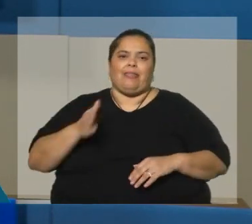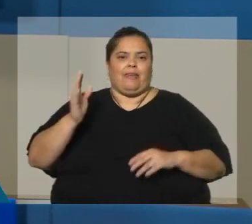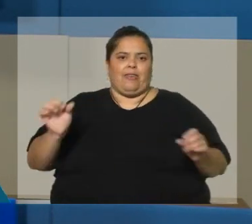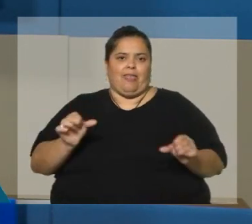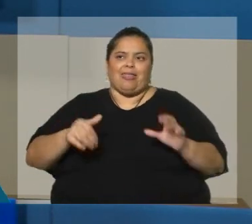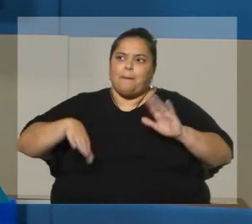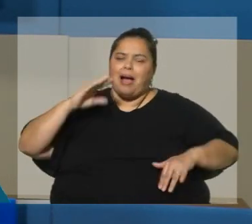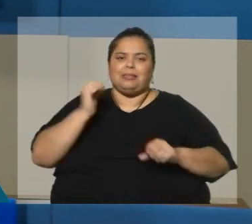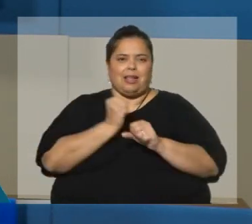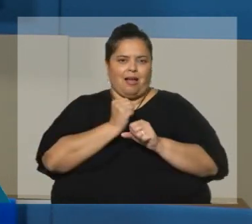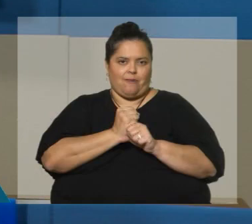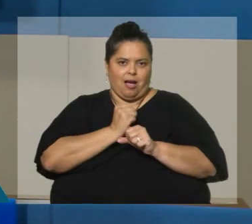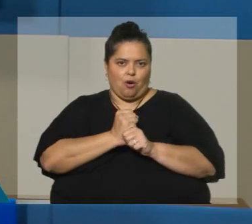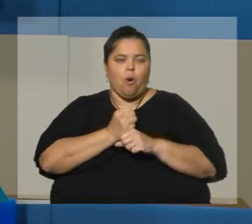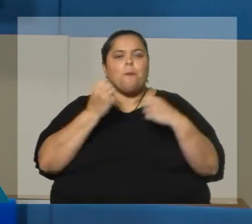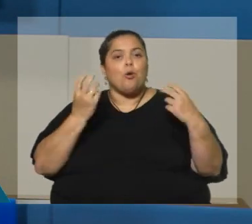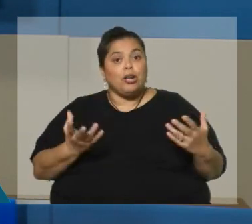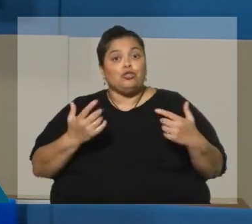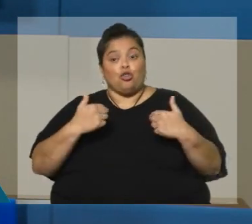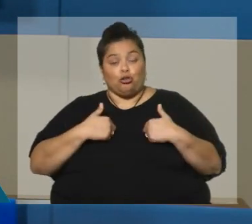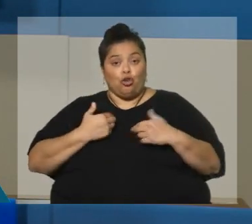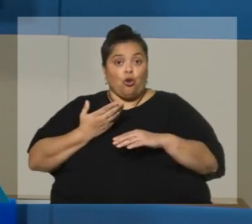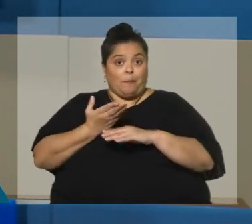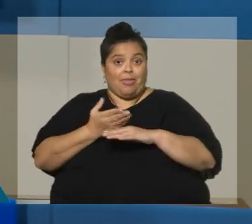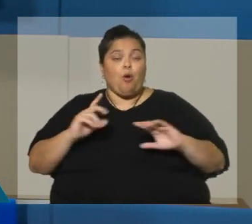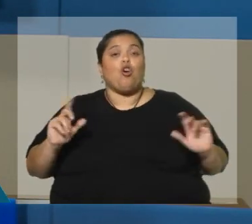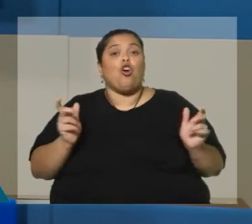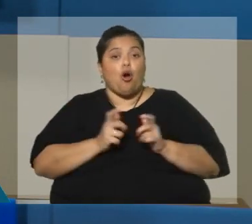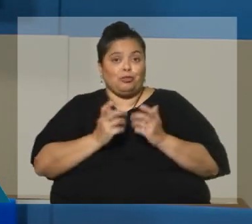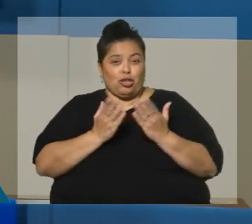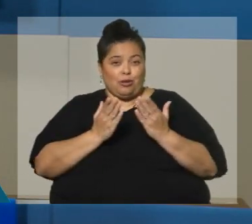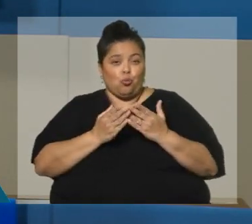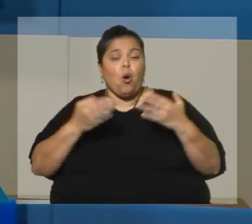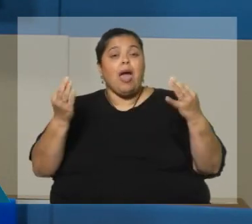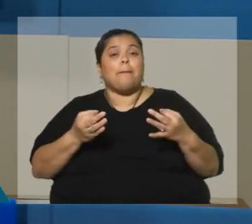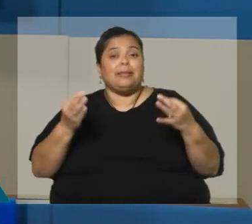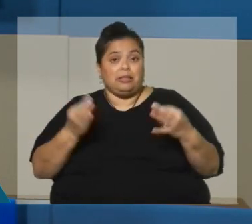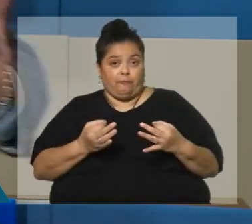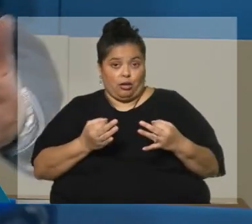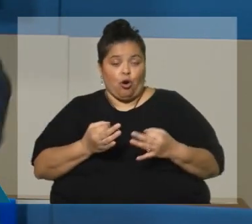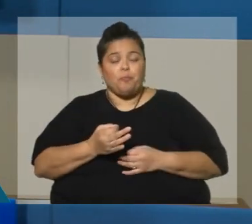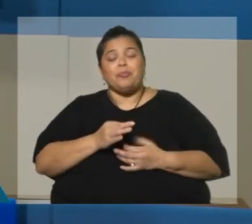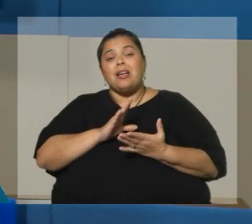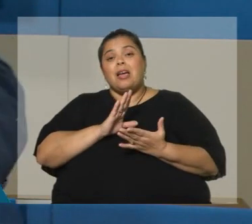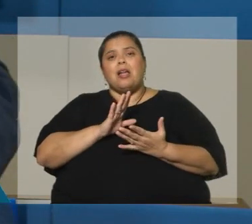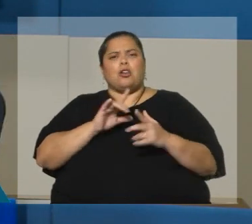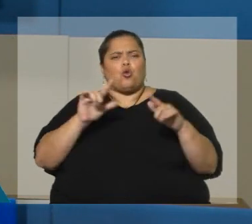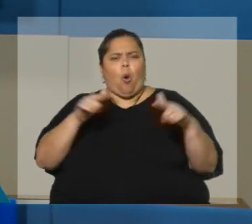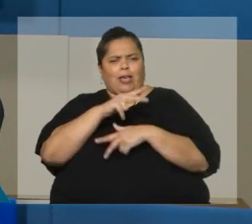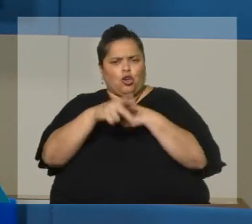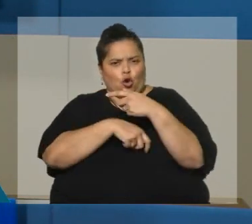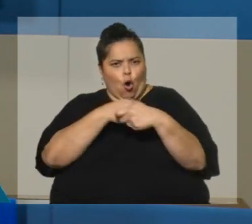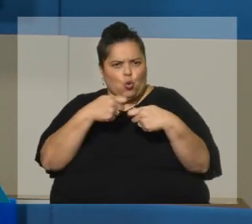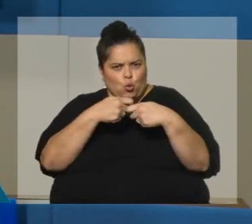mayor empleo. Por eso, nosotros encargamos en la comisión un estudio específico al respecto y sin que haya conclusiones